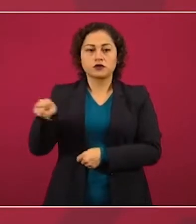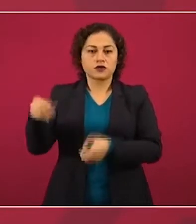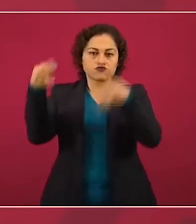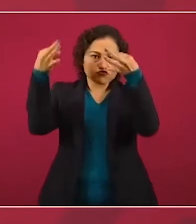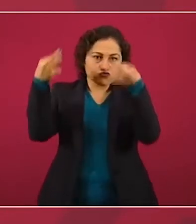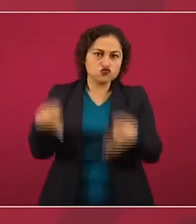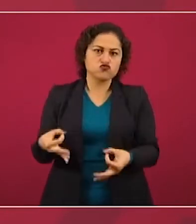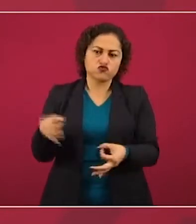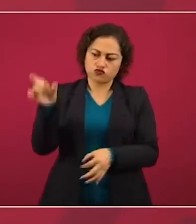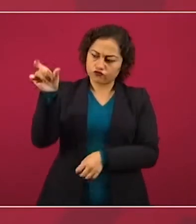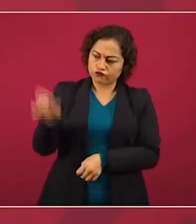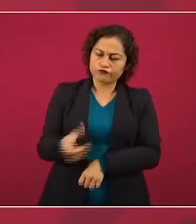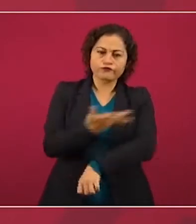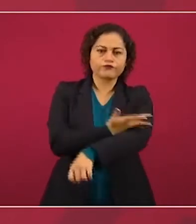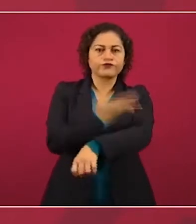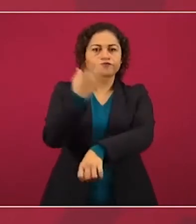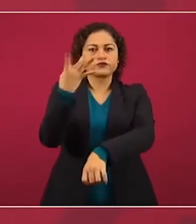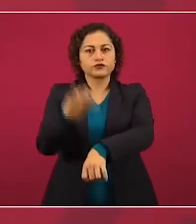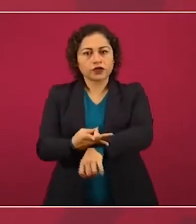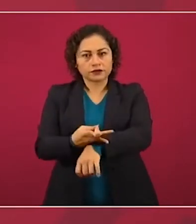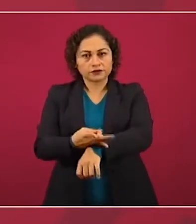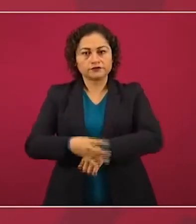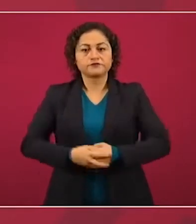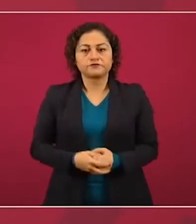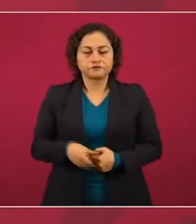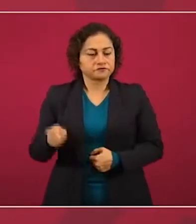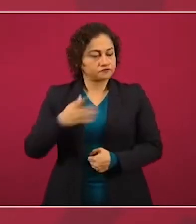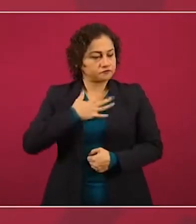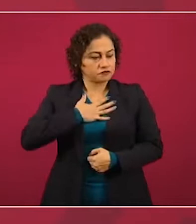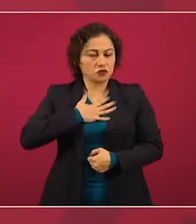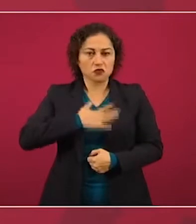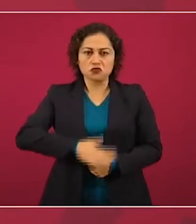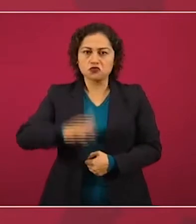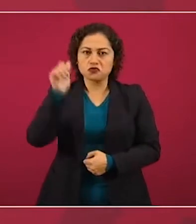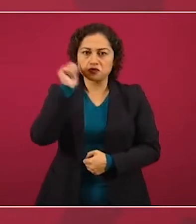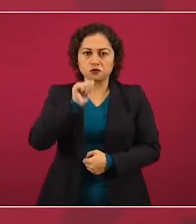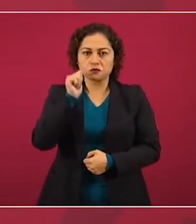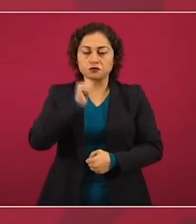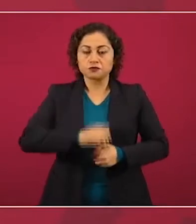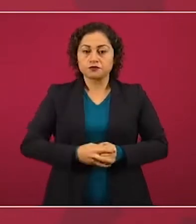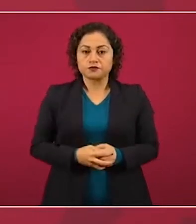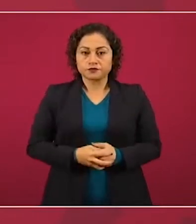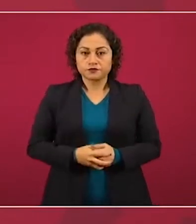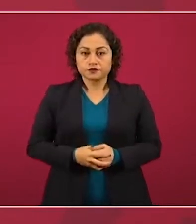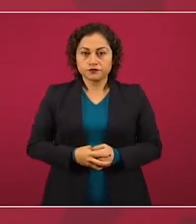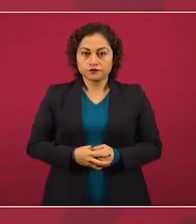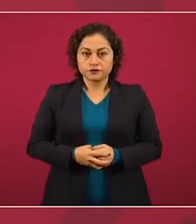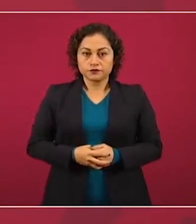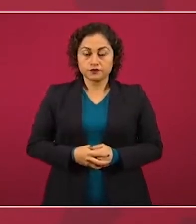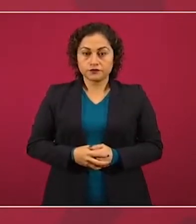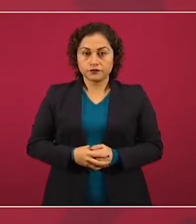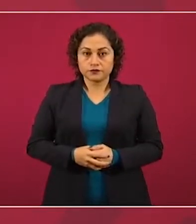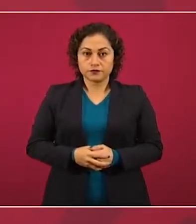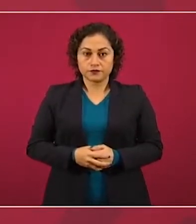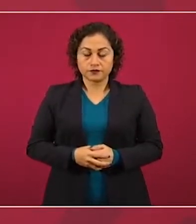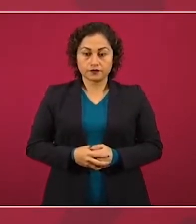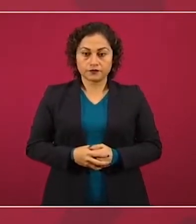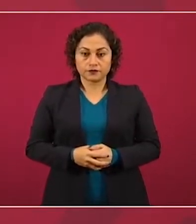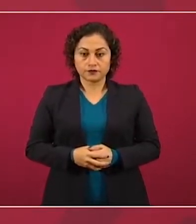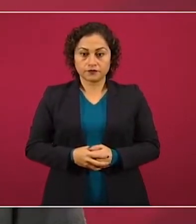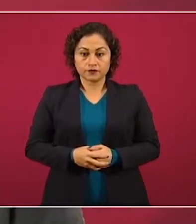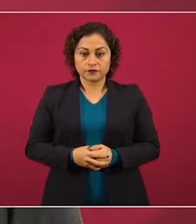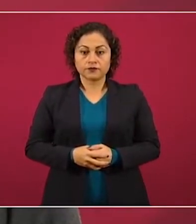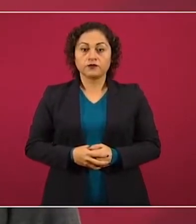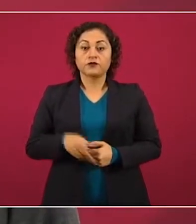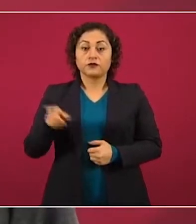un hombre honesto, un hombre justo. En la